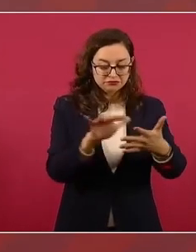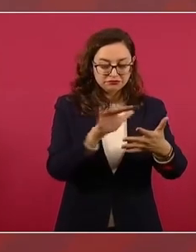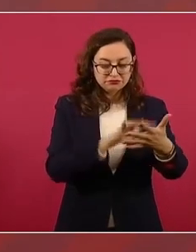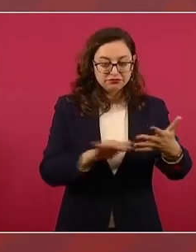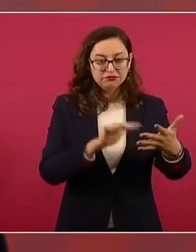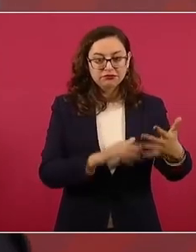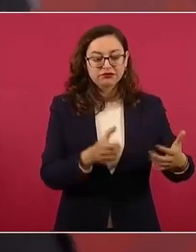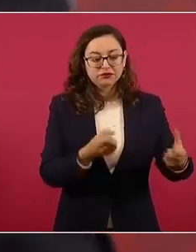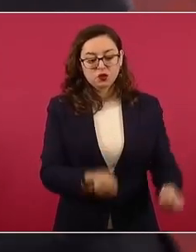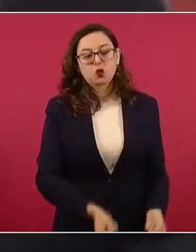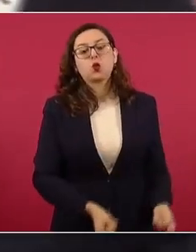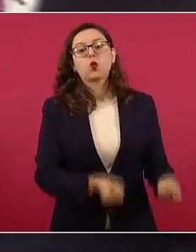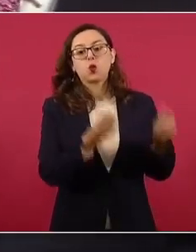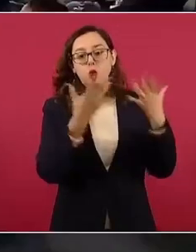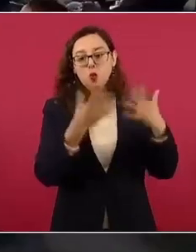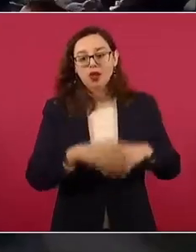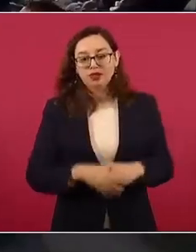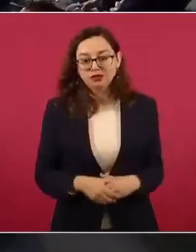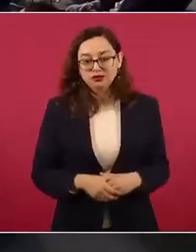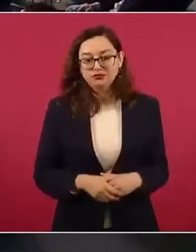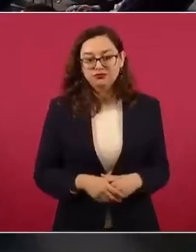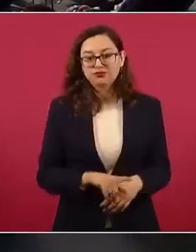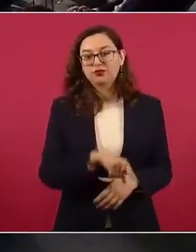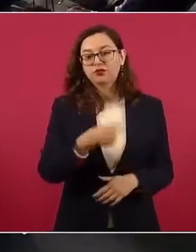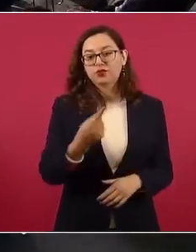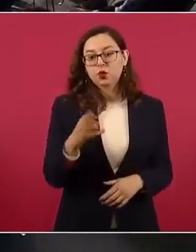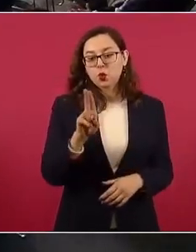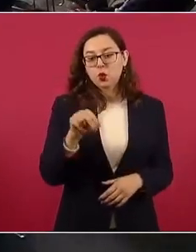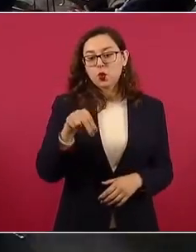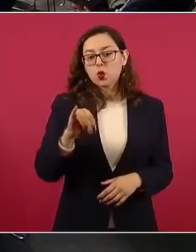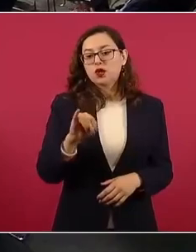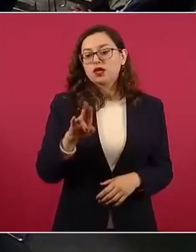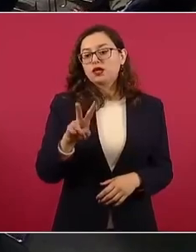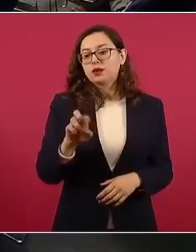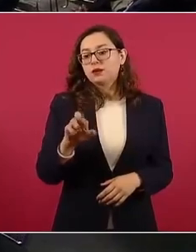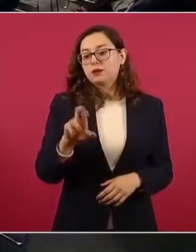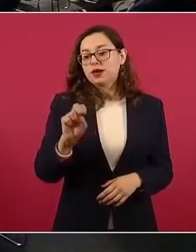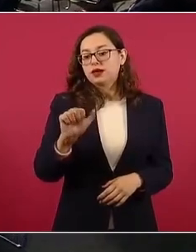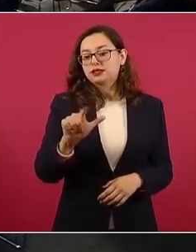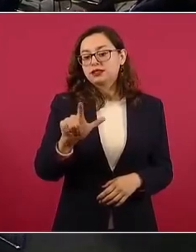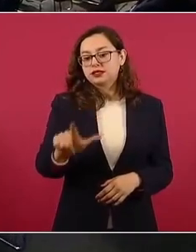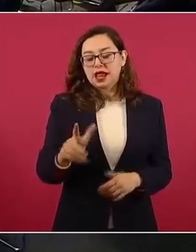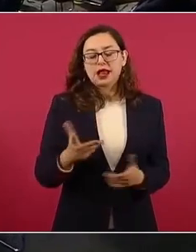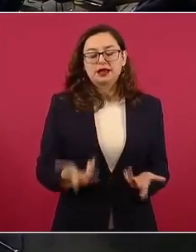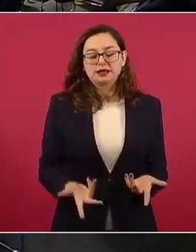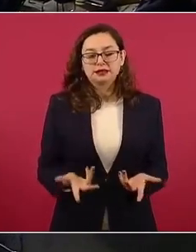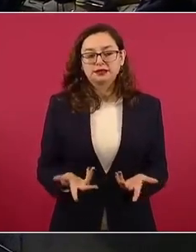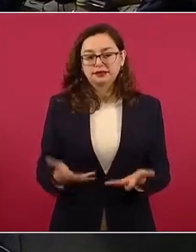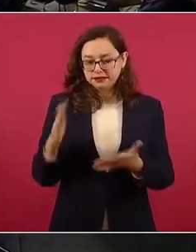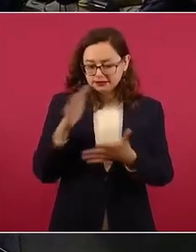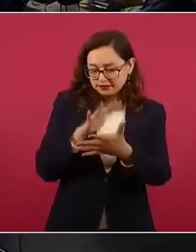ahora el Universal, siempre el Universal, pero antes el Universal era más gobiernista,